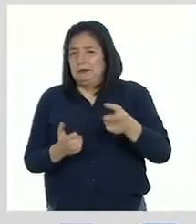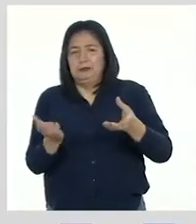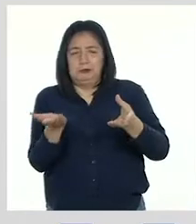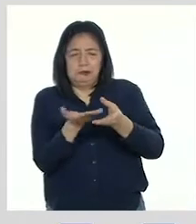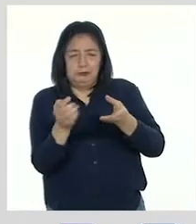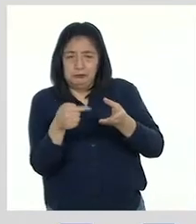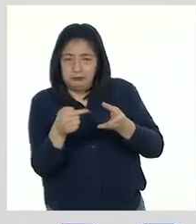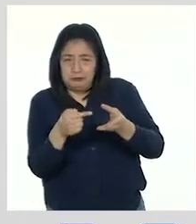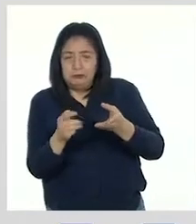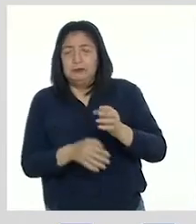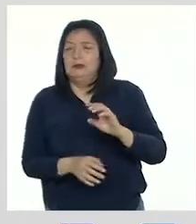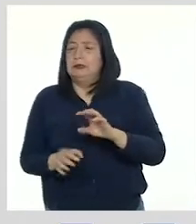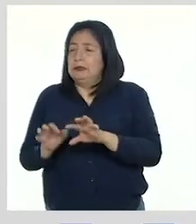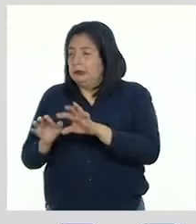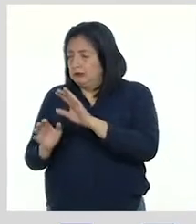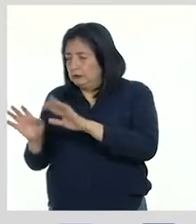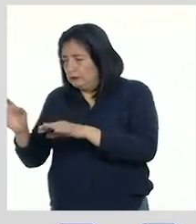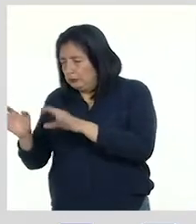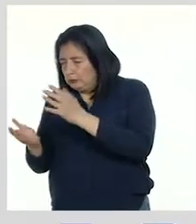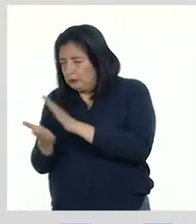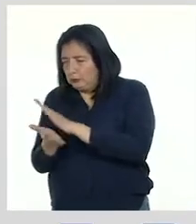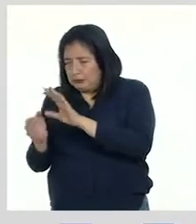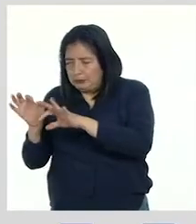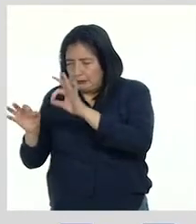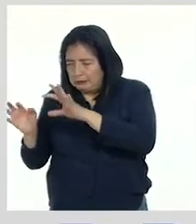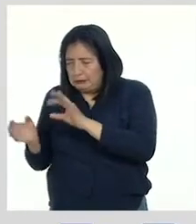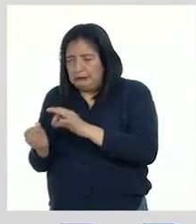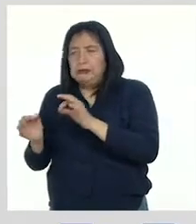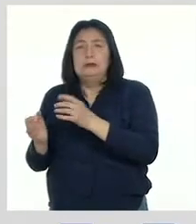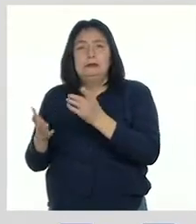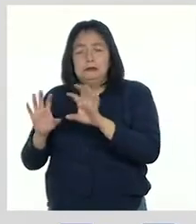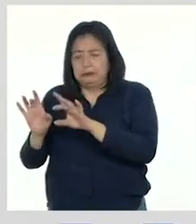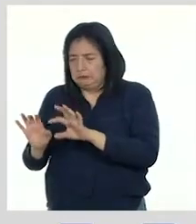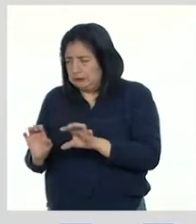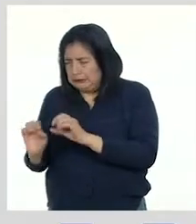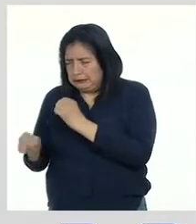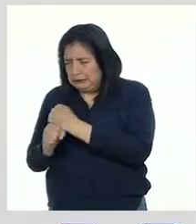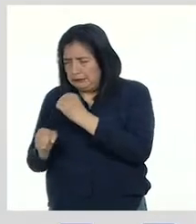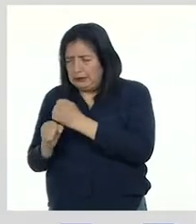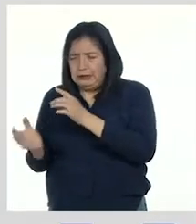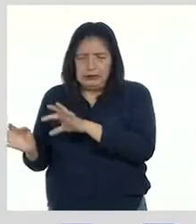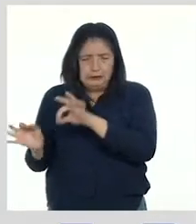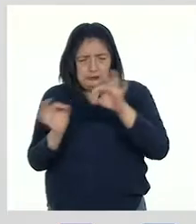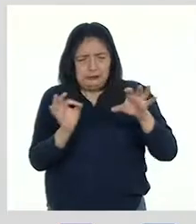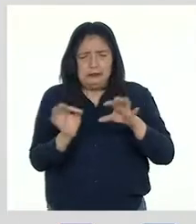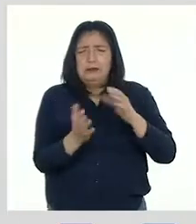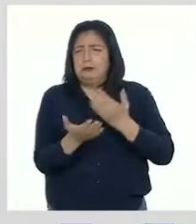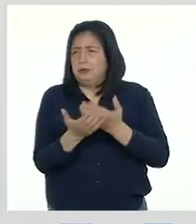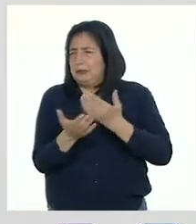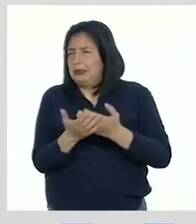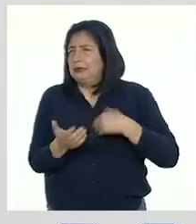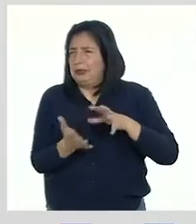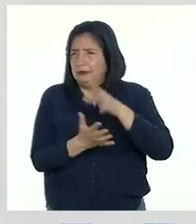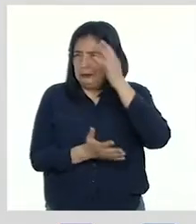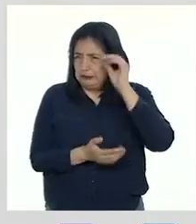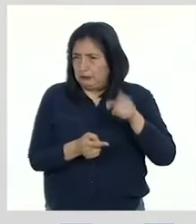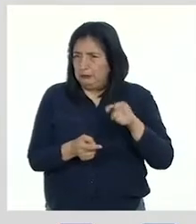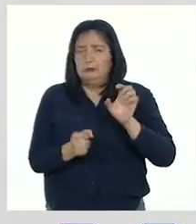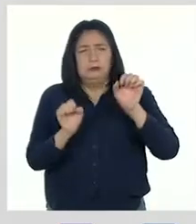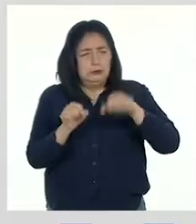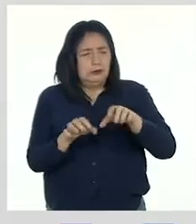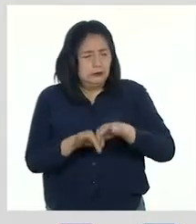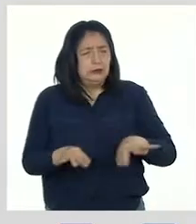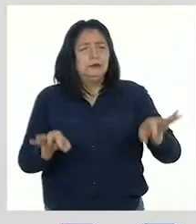el portafolio seleccionamos y organizamos los productos que nos permiten demostrar nuestros aprendizajes. Por eso es